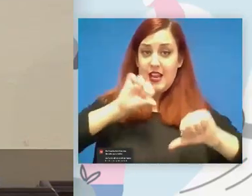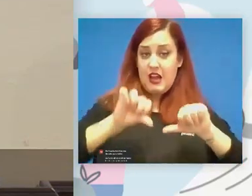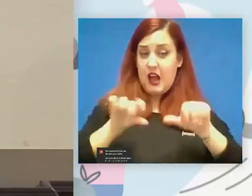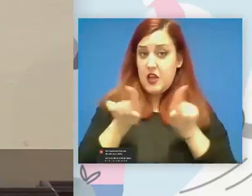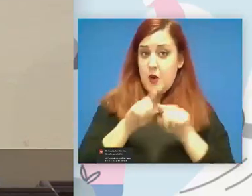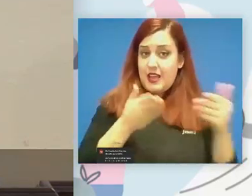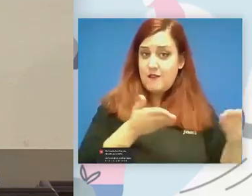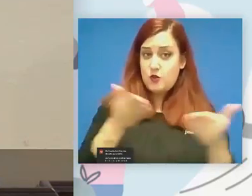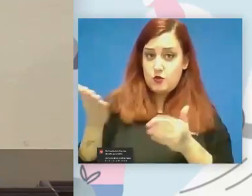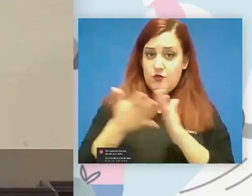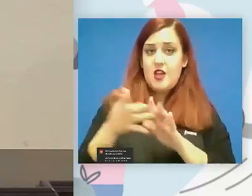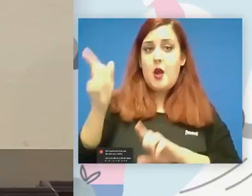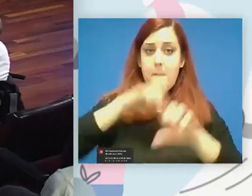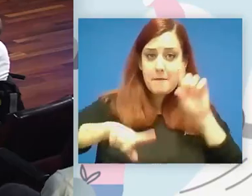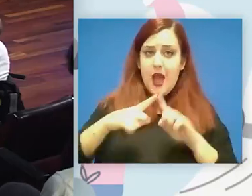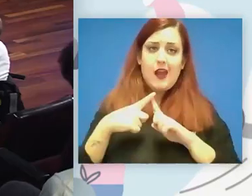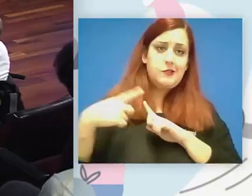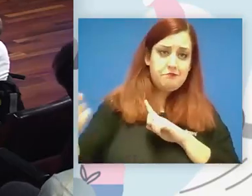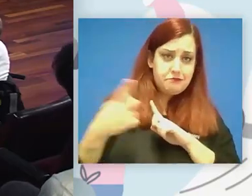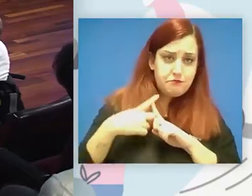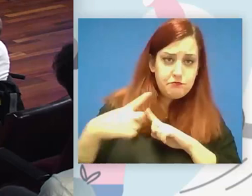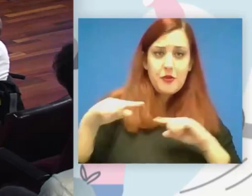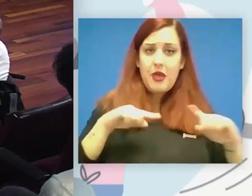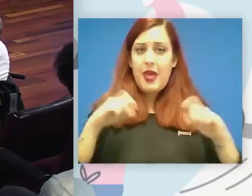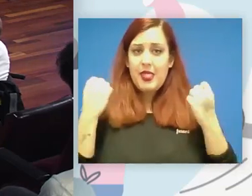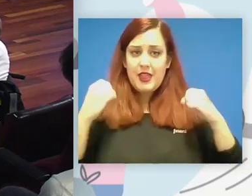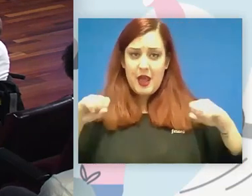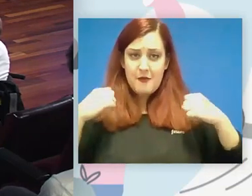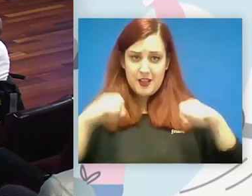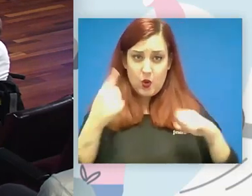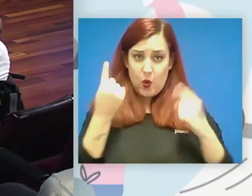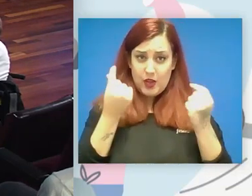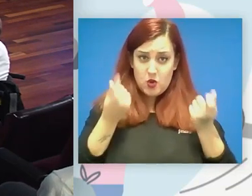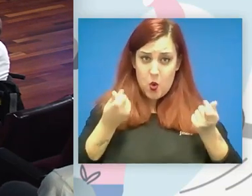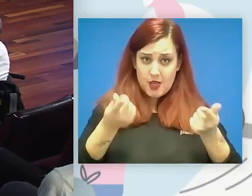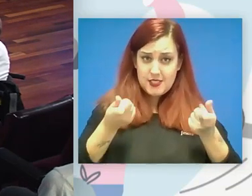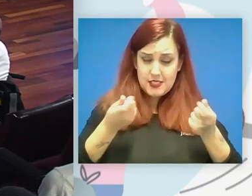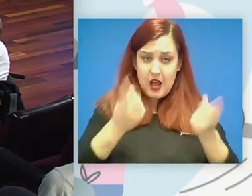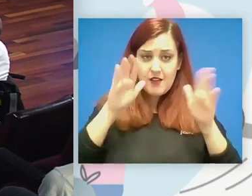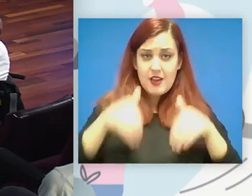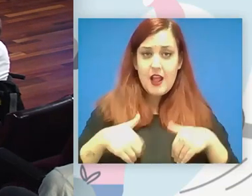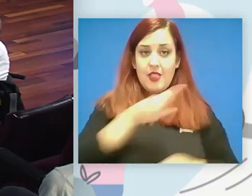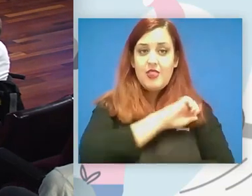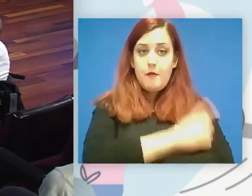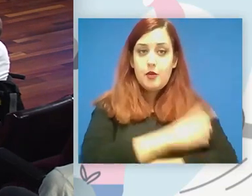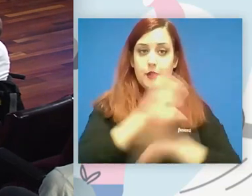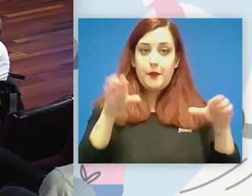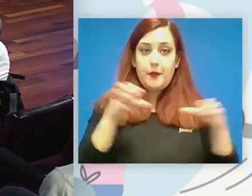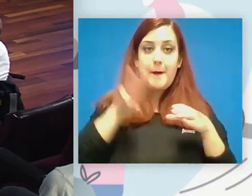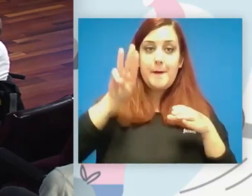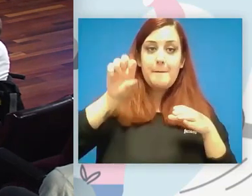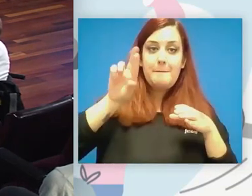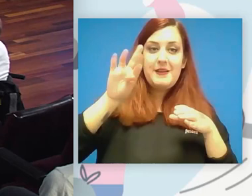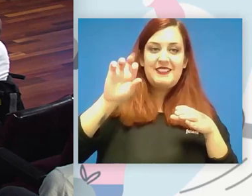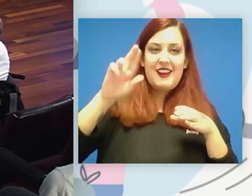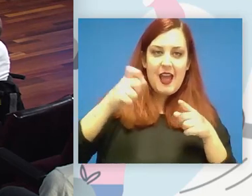o sea con muchos viajes muchos desplazamientos muchos entrenamientos ahí eso cuesta mucho en los deportes de equipo no solo le cuesta al Petraer sino también le está costando